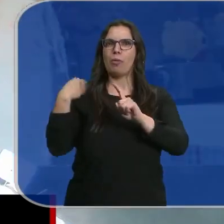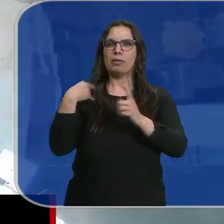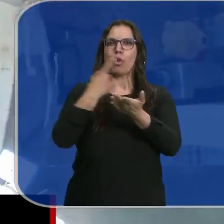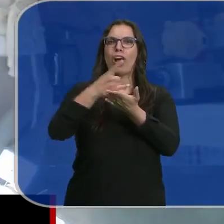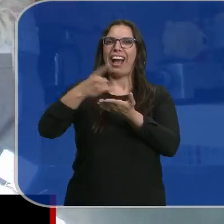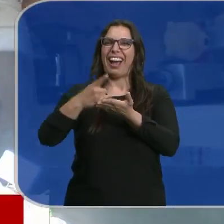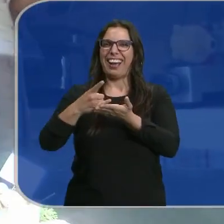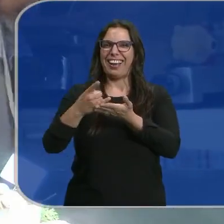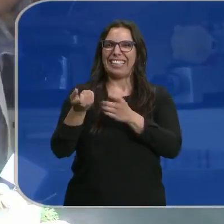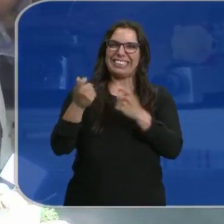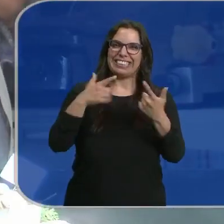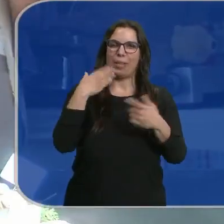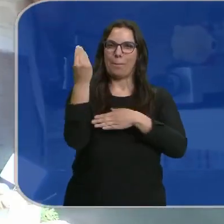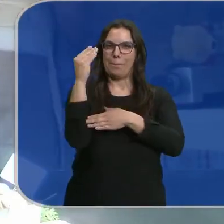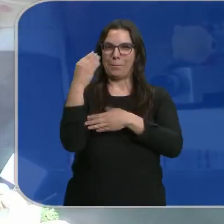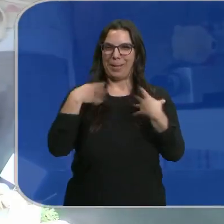situada a los pies del acueducto.